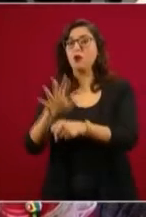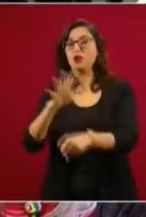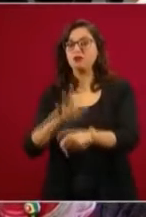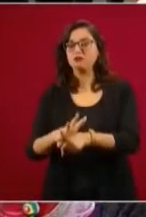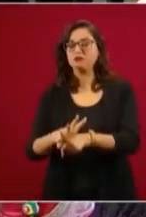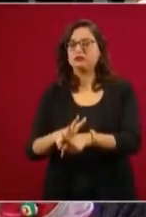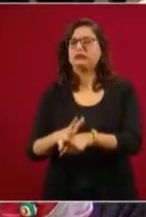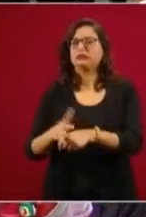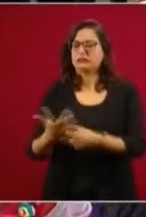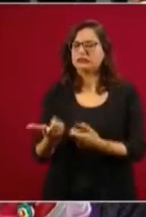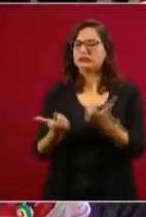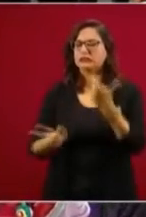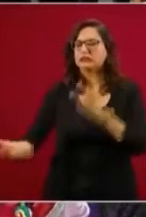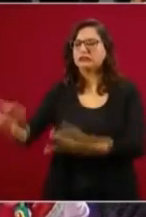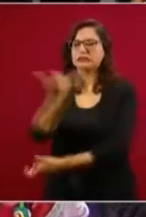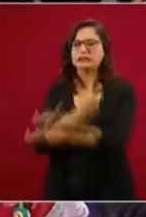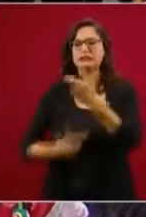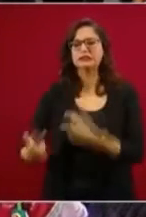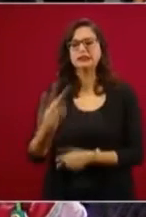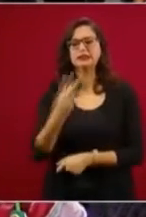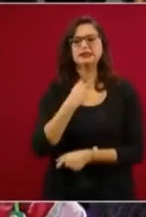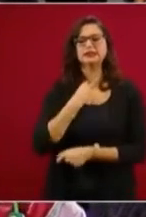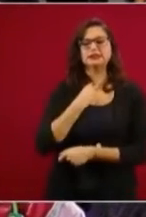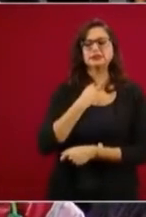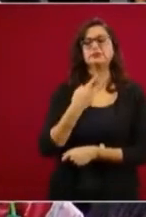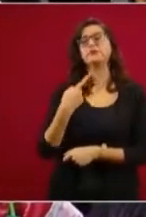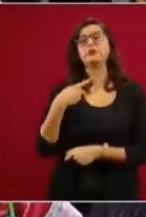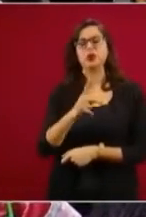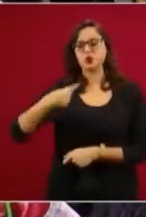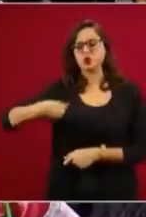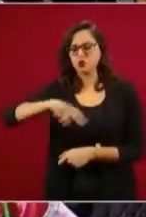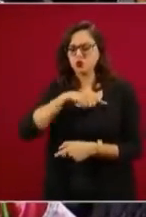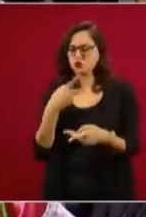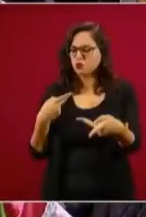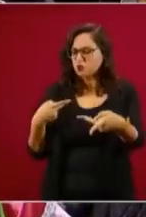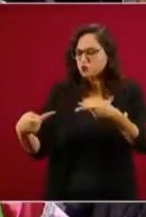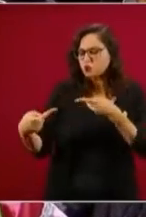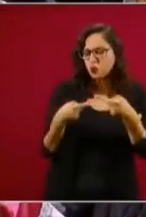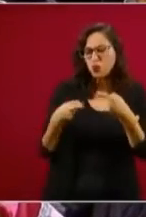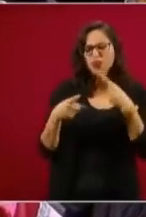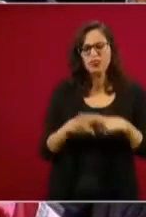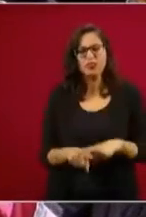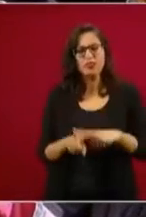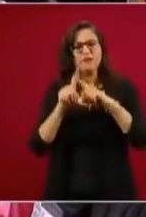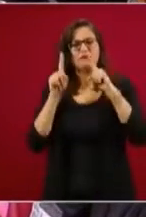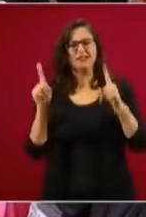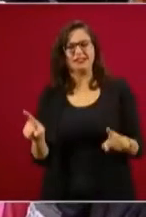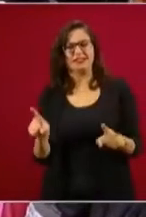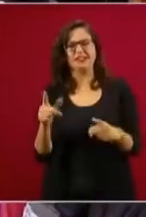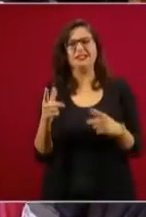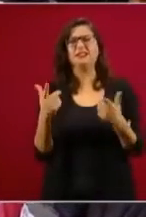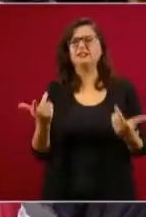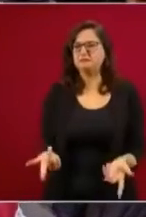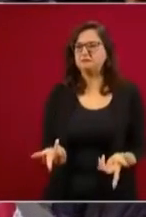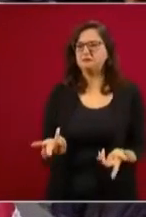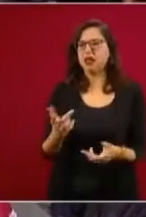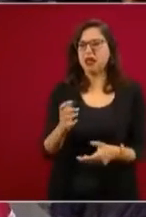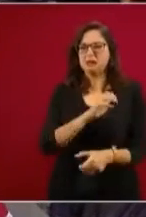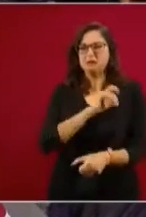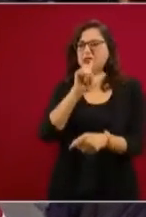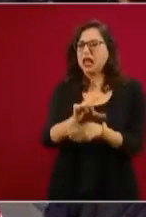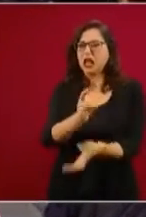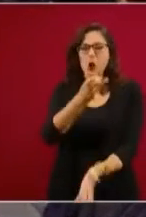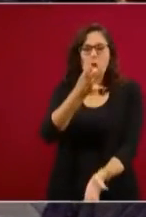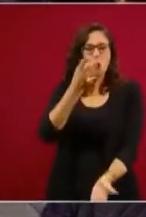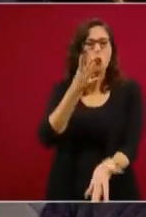la historia del mundo. Entonces, pues los analistas se pueden centrar o nos podríamos centrar en que